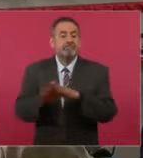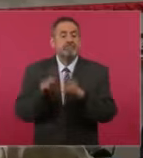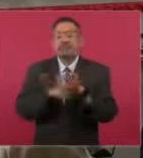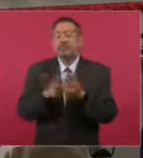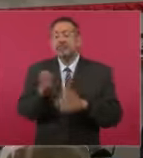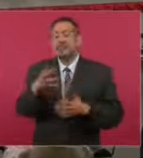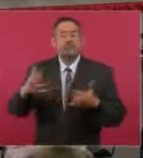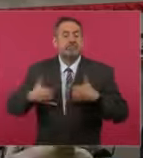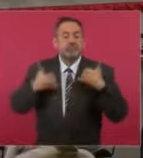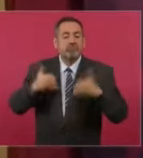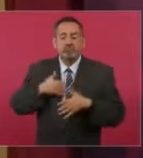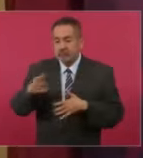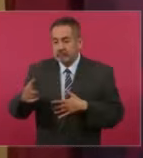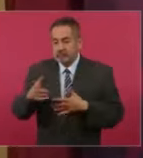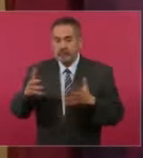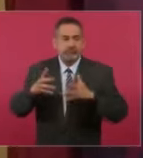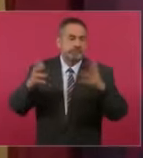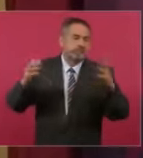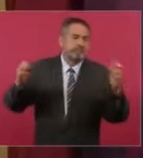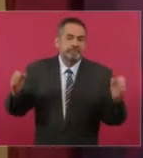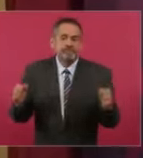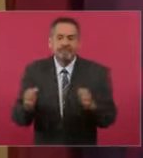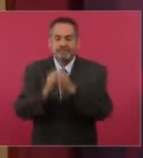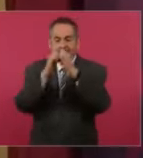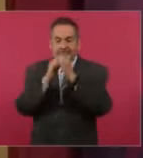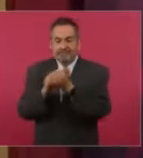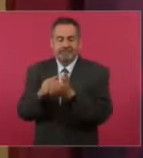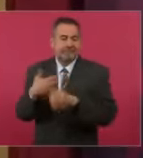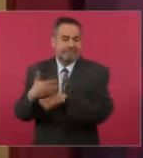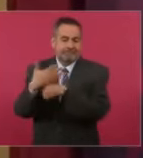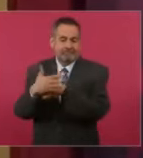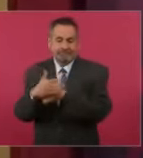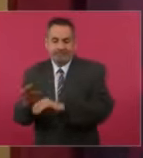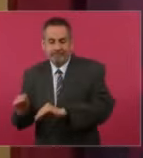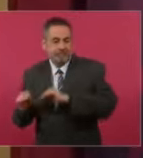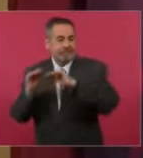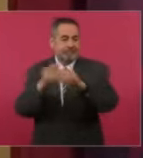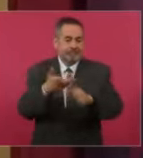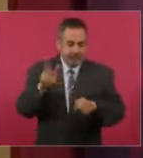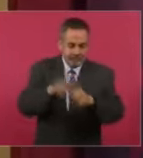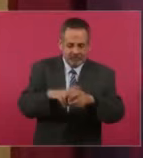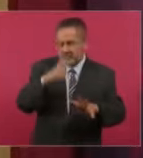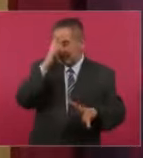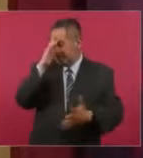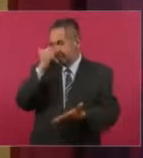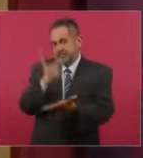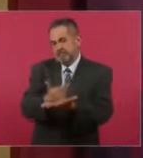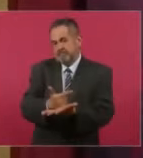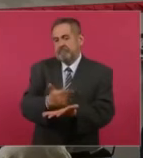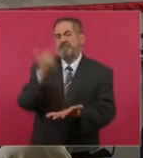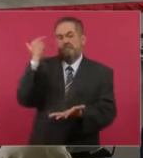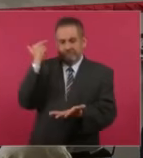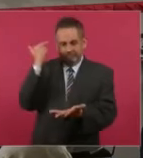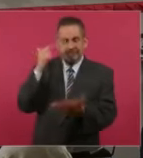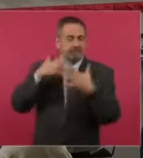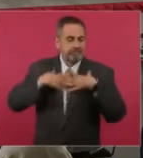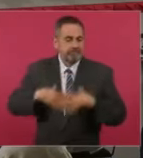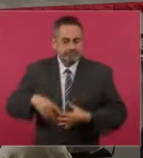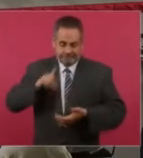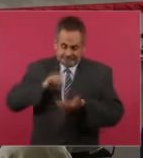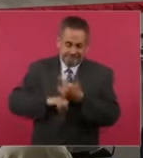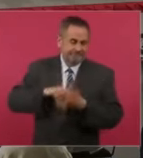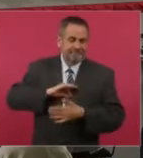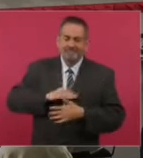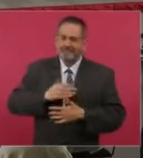de estos jóvenes lleguen a servicios de urgencias con un estado de intoxicación muy grave que puede conducirles a la muerte.